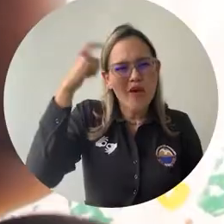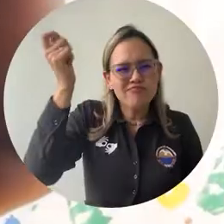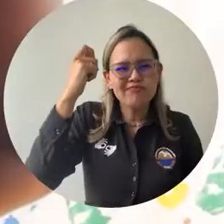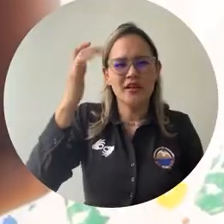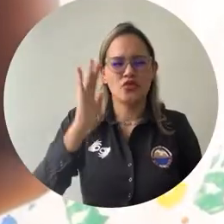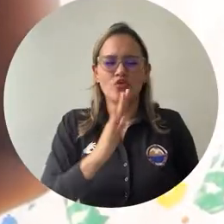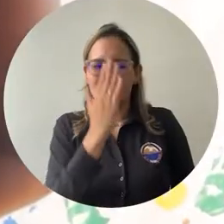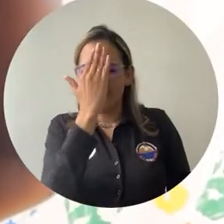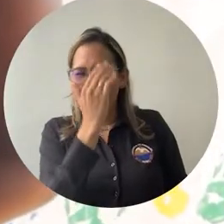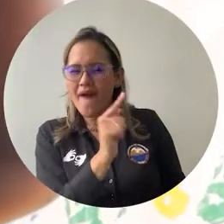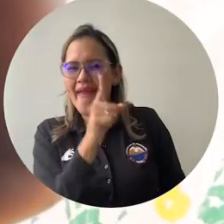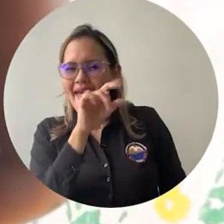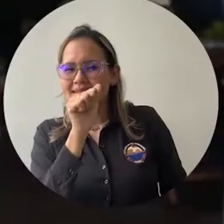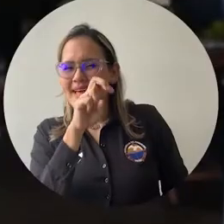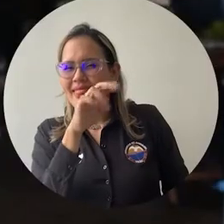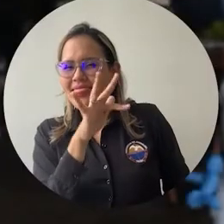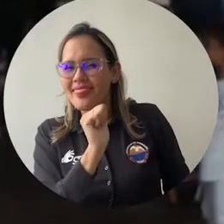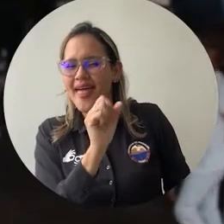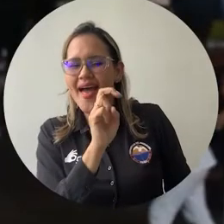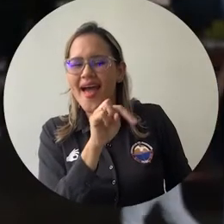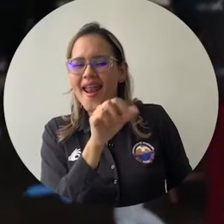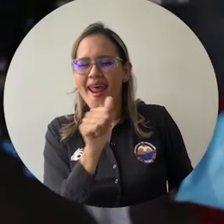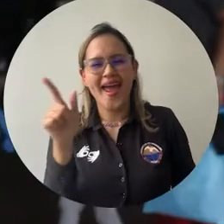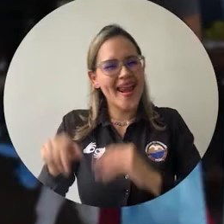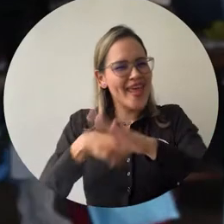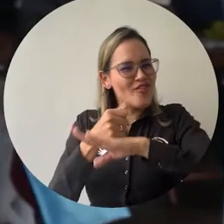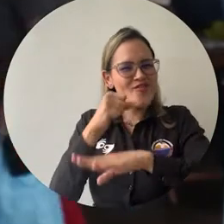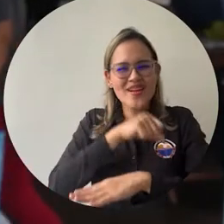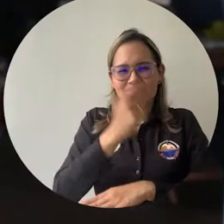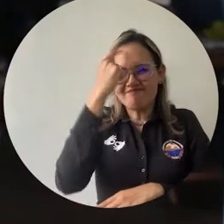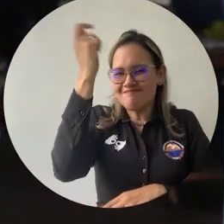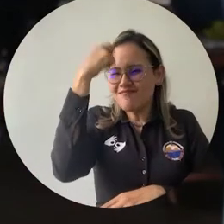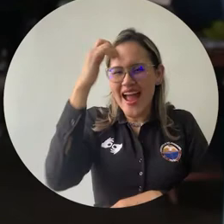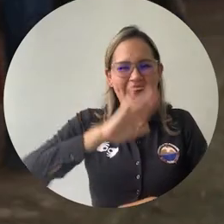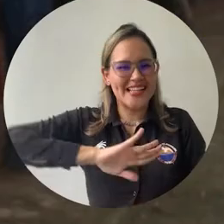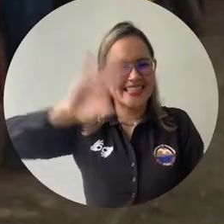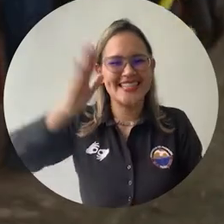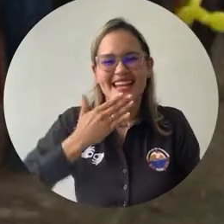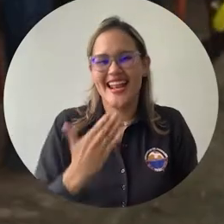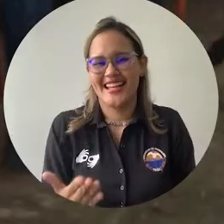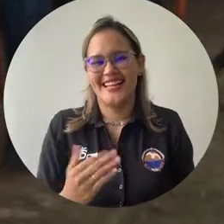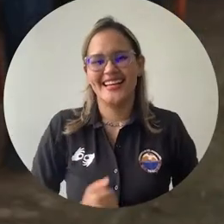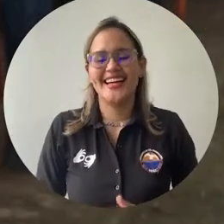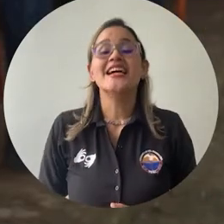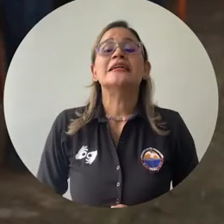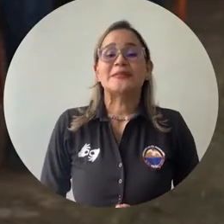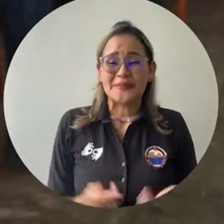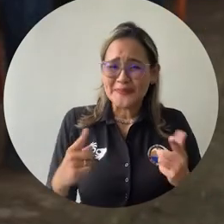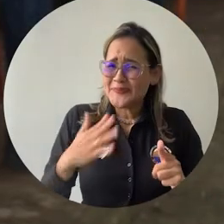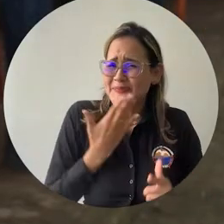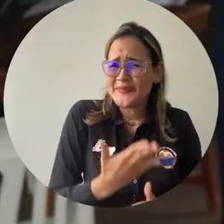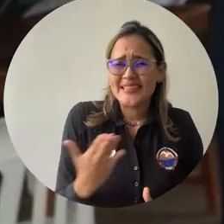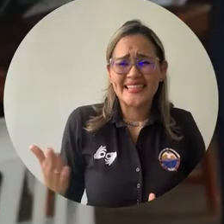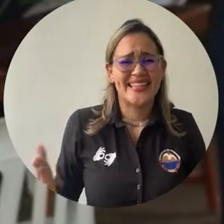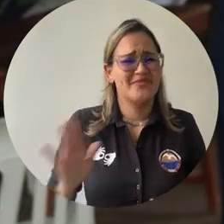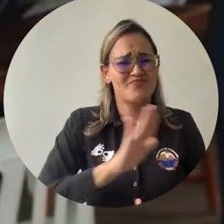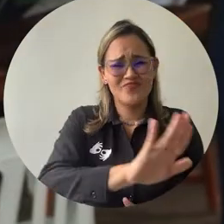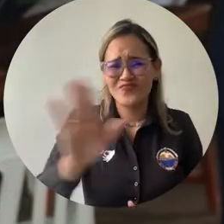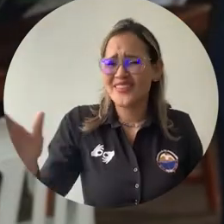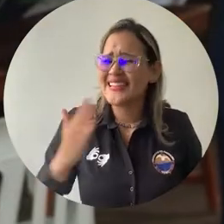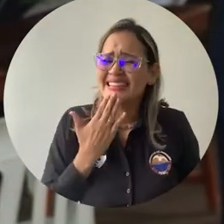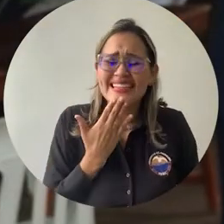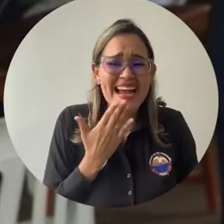siempre la tienen prevista para todas las situaciones y todo lo que ustedes han querido hacer. Me siento muy agradecida con ustedes por